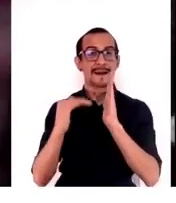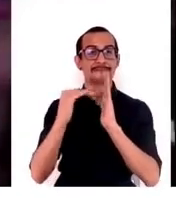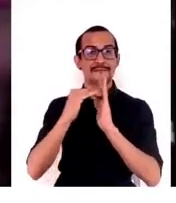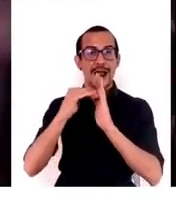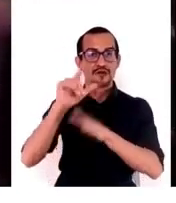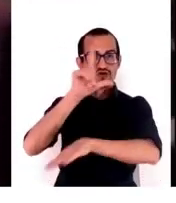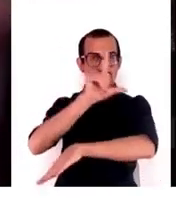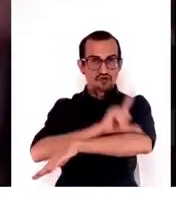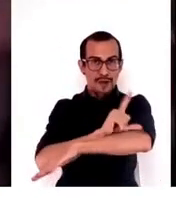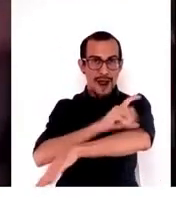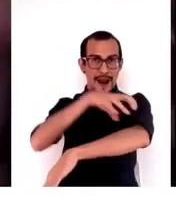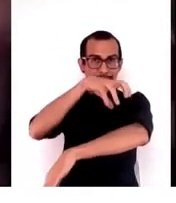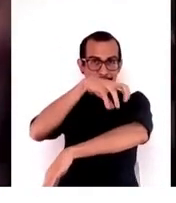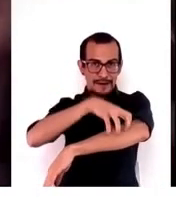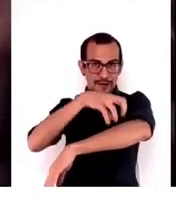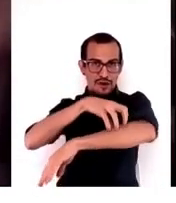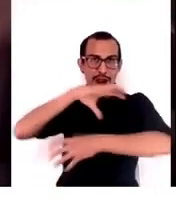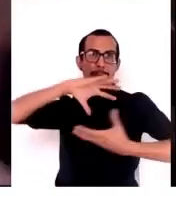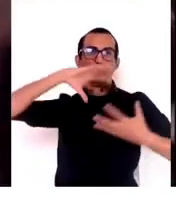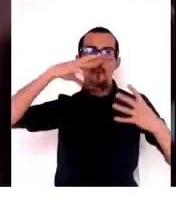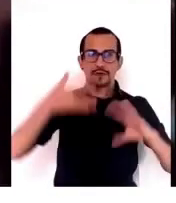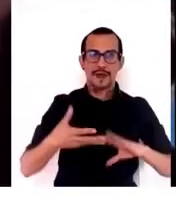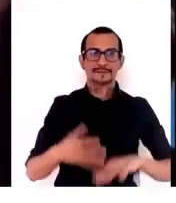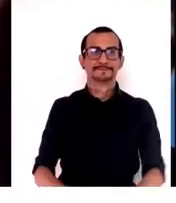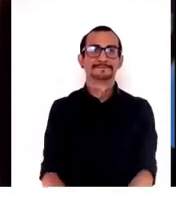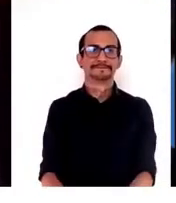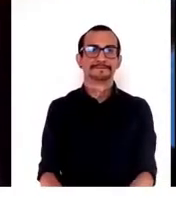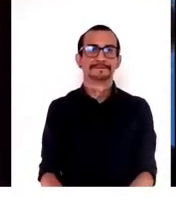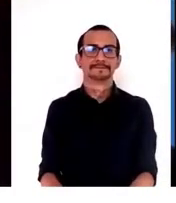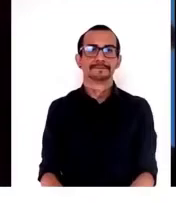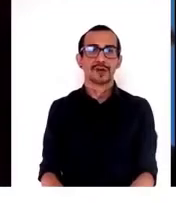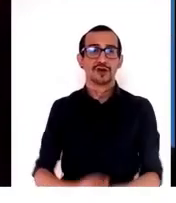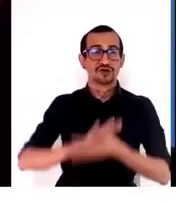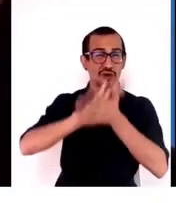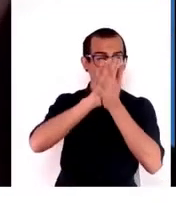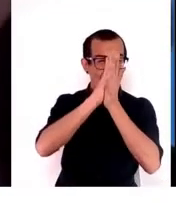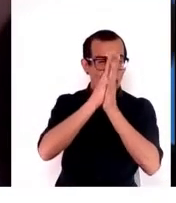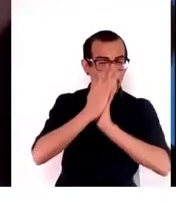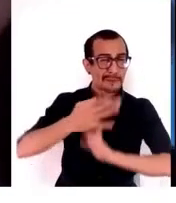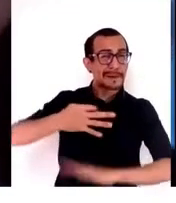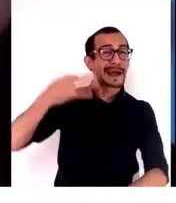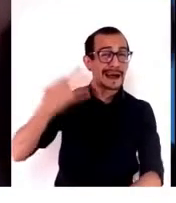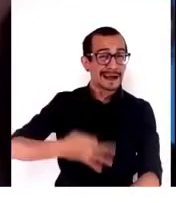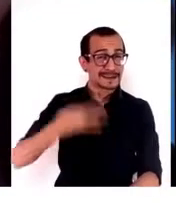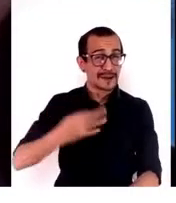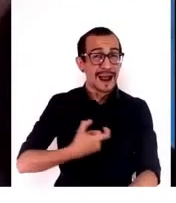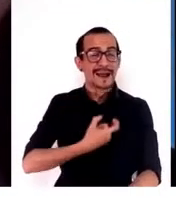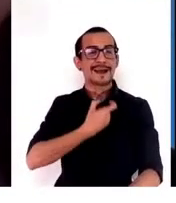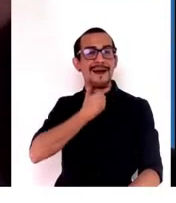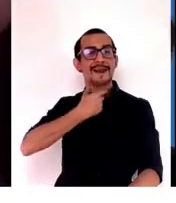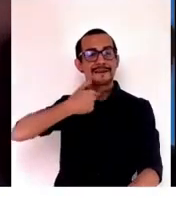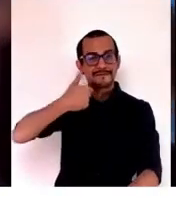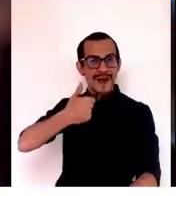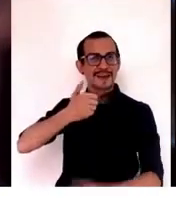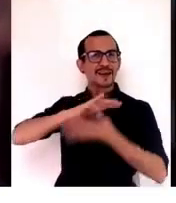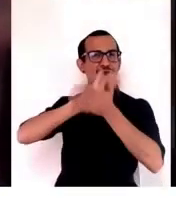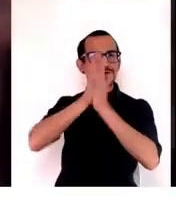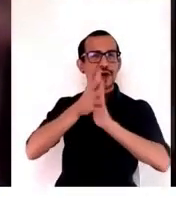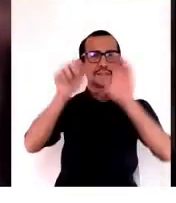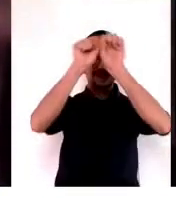a nivel regional y mundial. Y todo eso para asegurar y garantizar que los sistemas